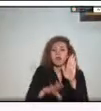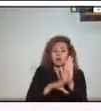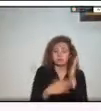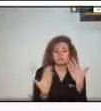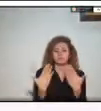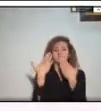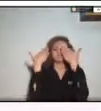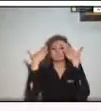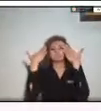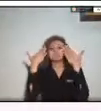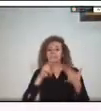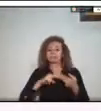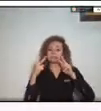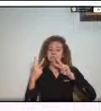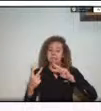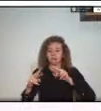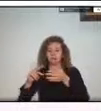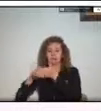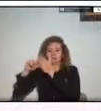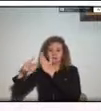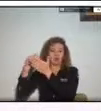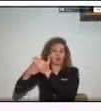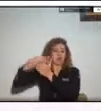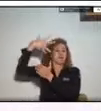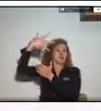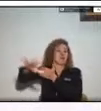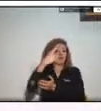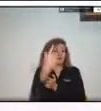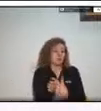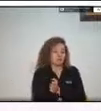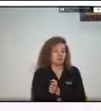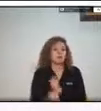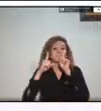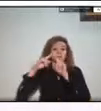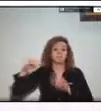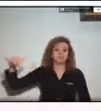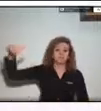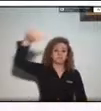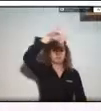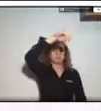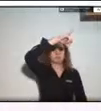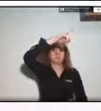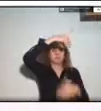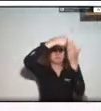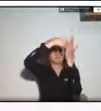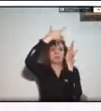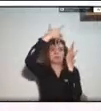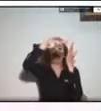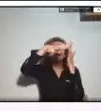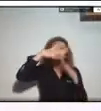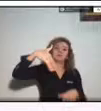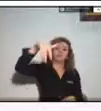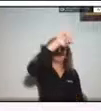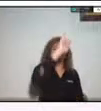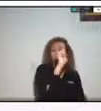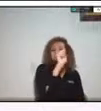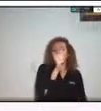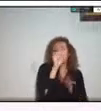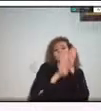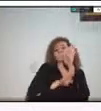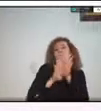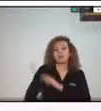tecnologías que si bien son de precisión utilizan vuelos de aeronaves que aumentan considerablemente los costos